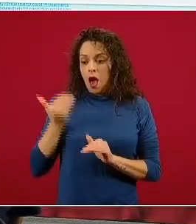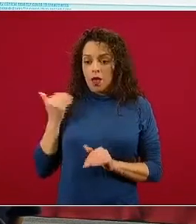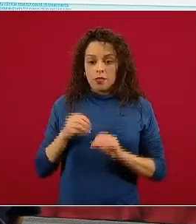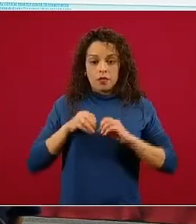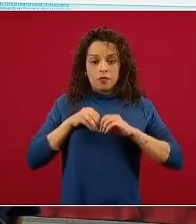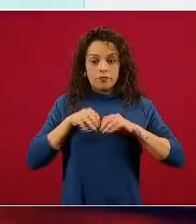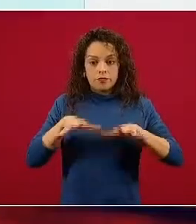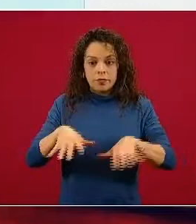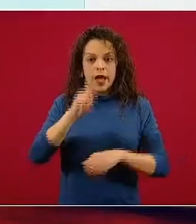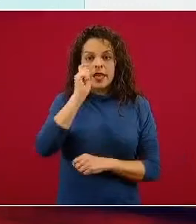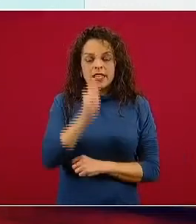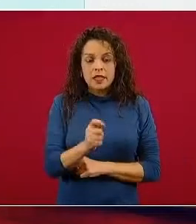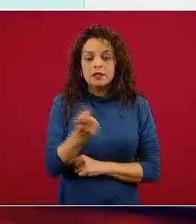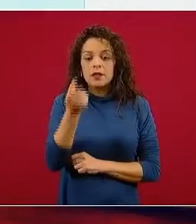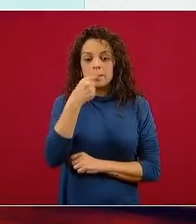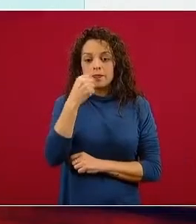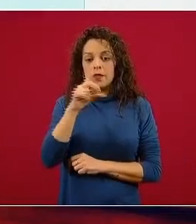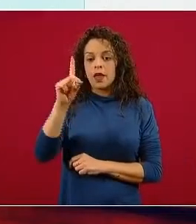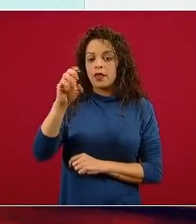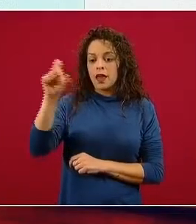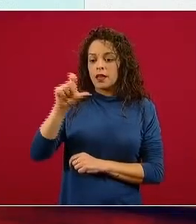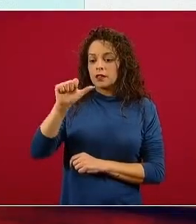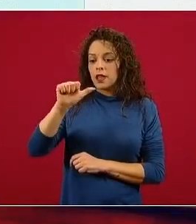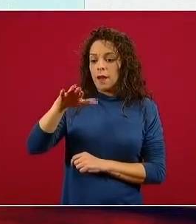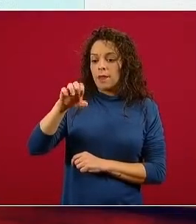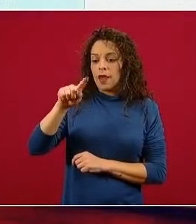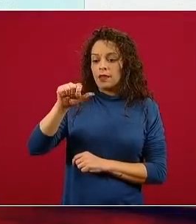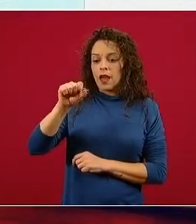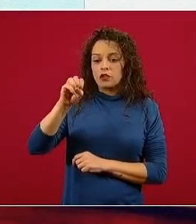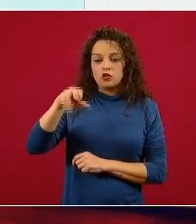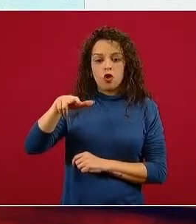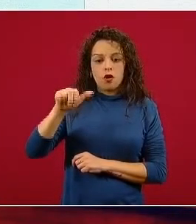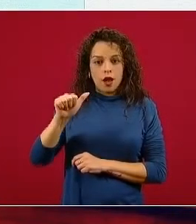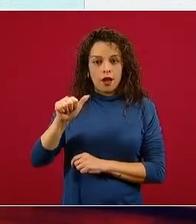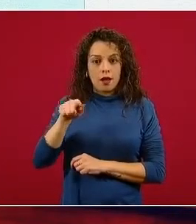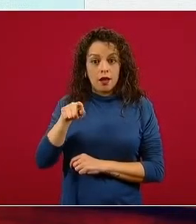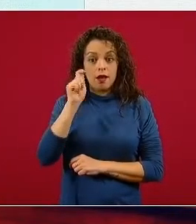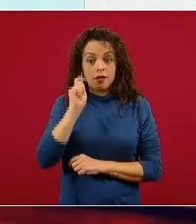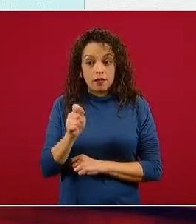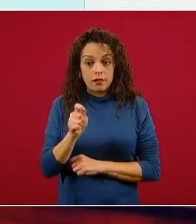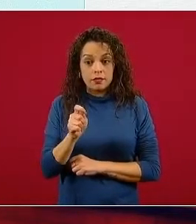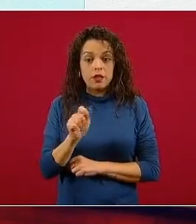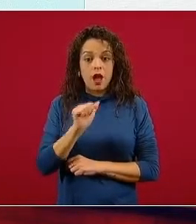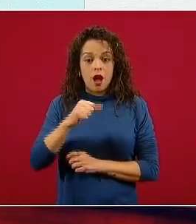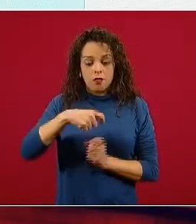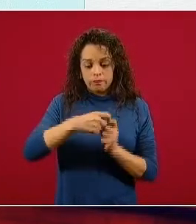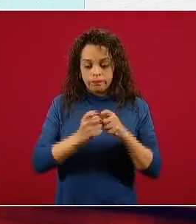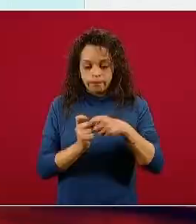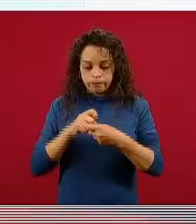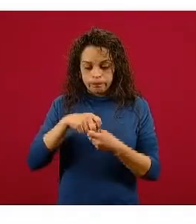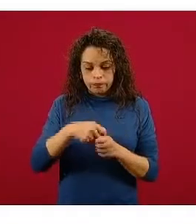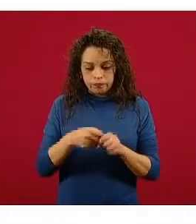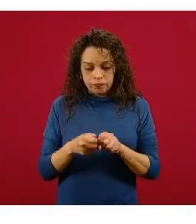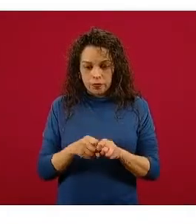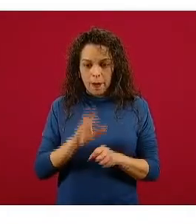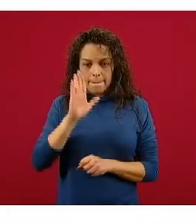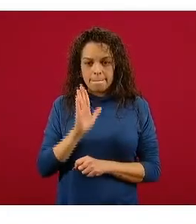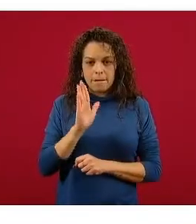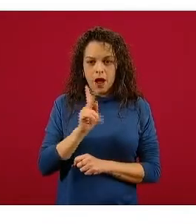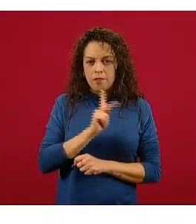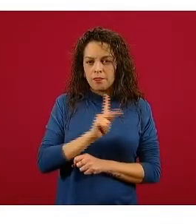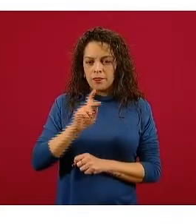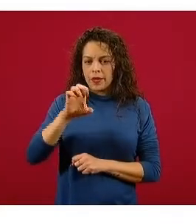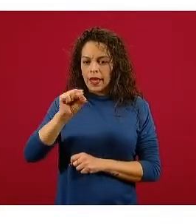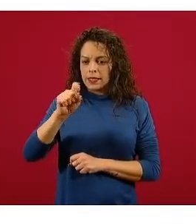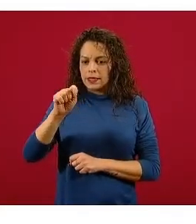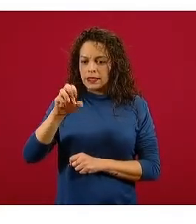y es dexametasona. Dexametasona es un fármaco de la clase molecular de los esteroides y este